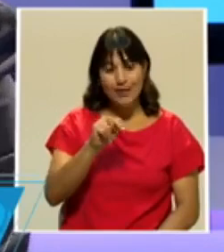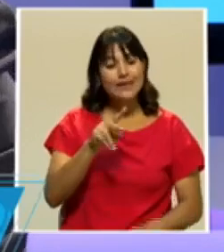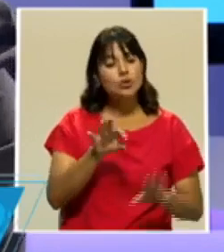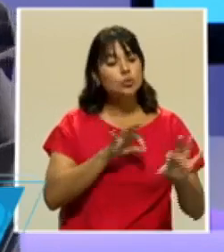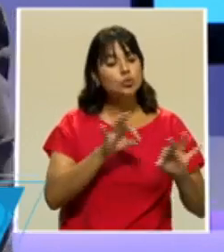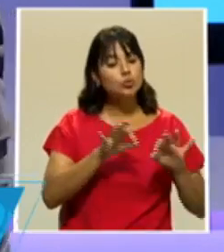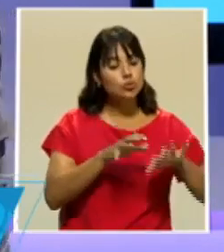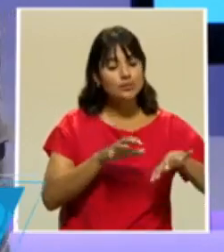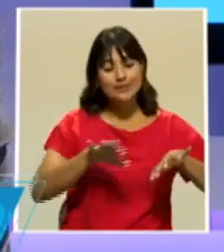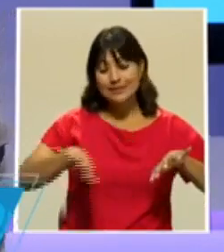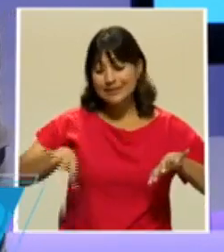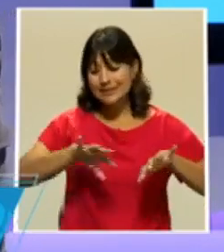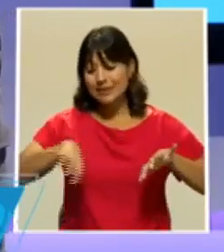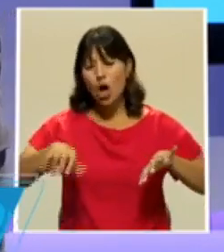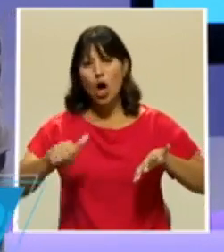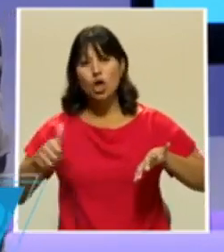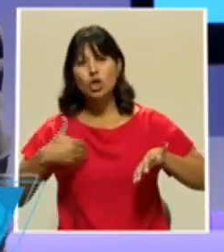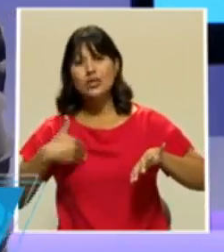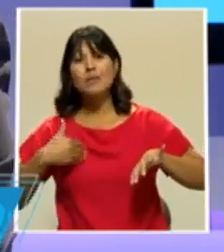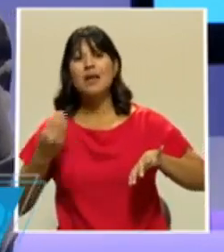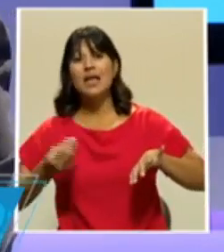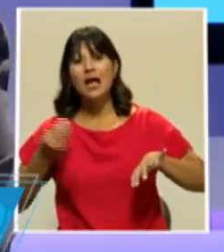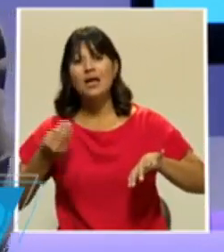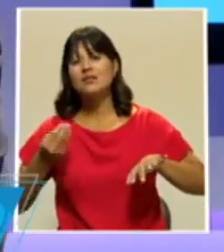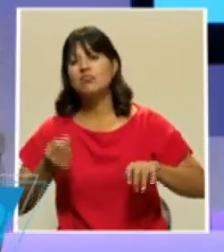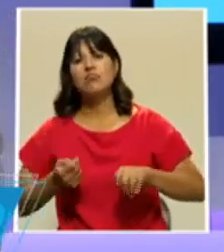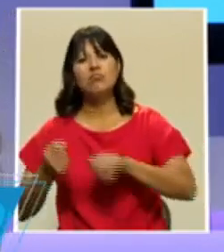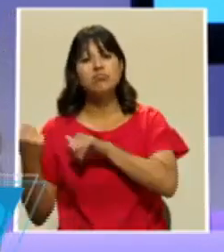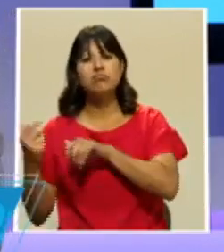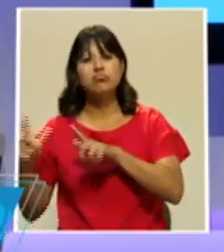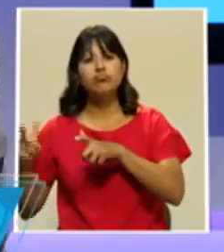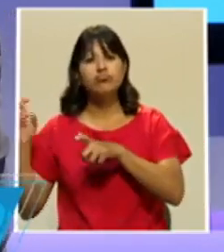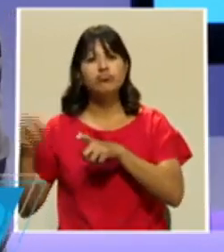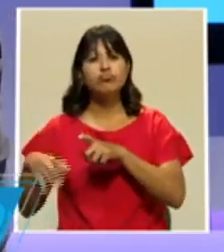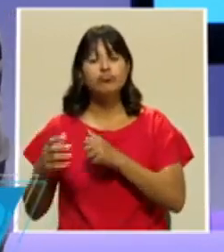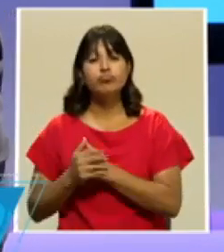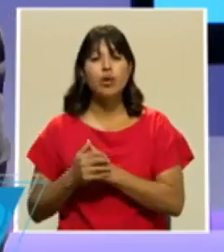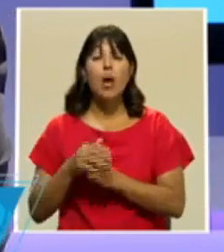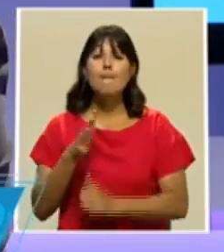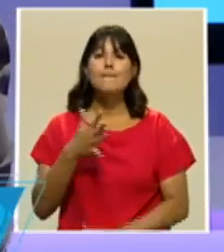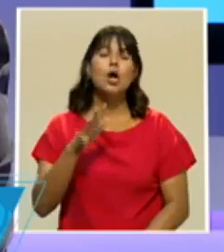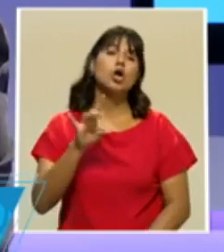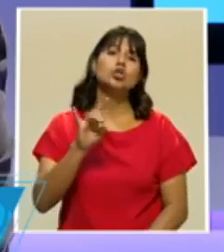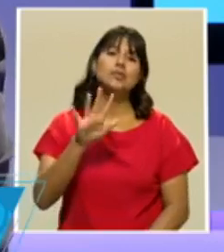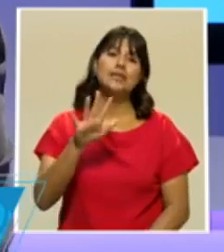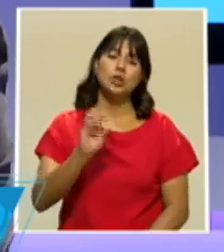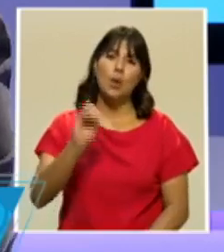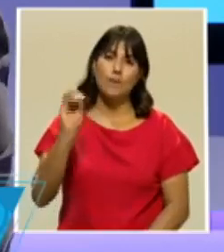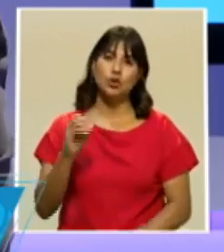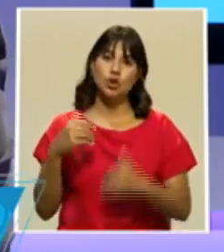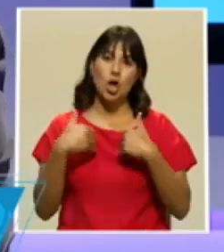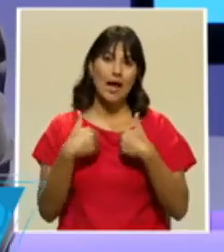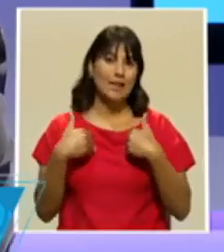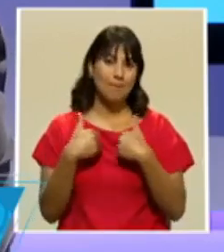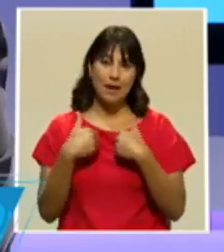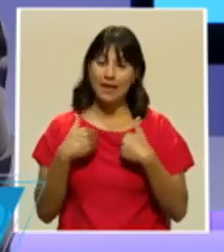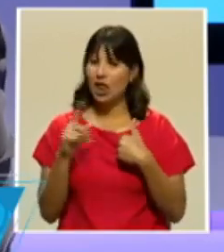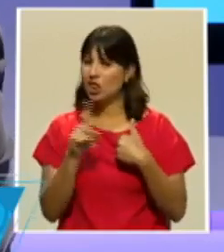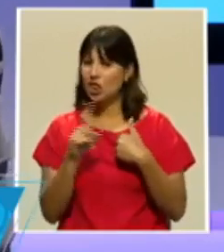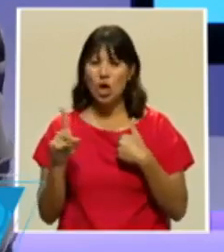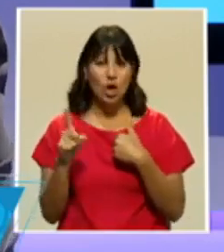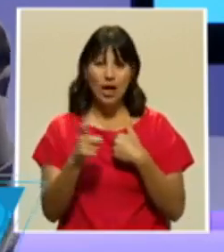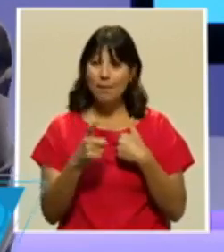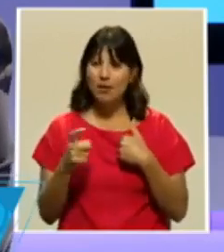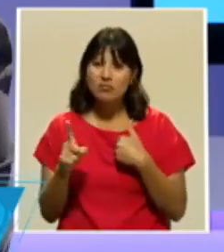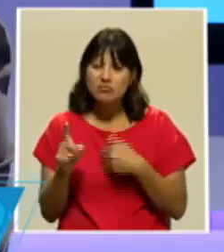bota, se desecha, cerca del 80-85% de lo que se ha capturado que no es camarón y que no